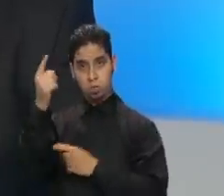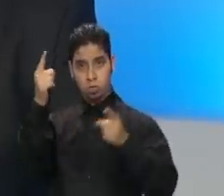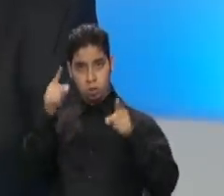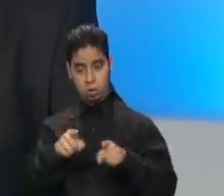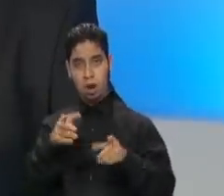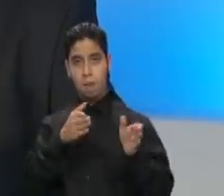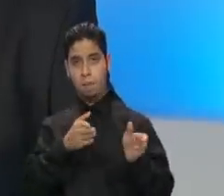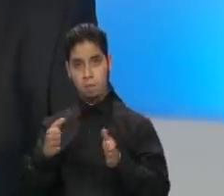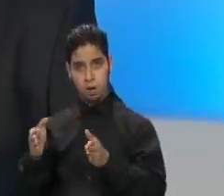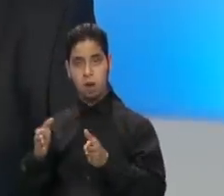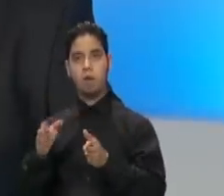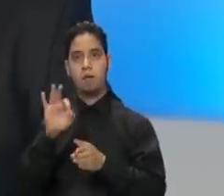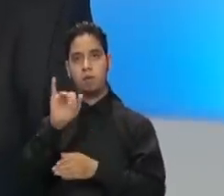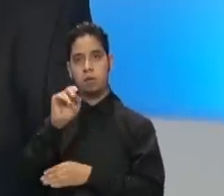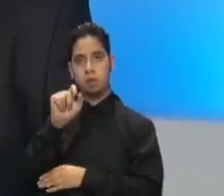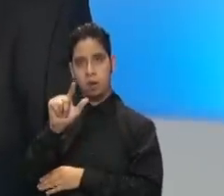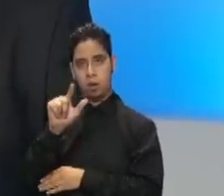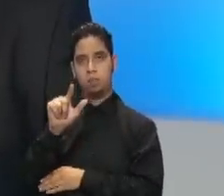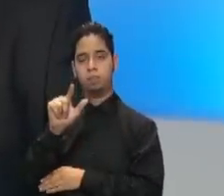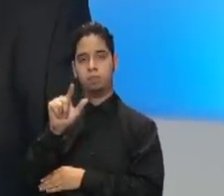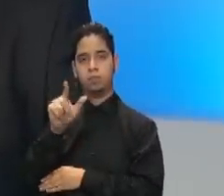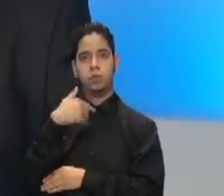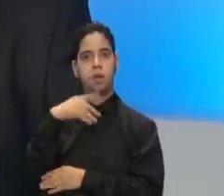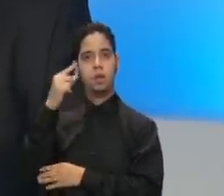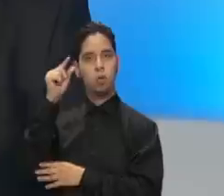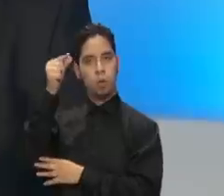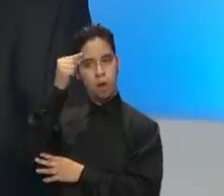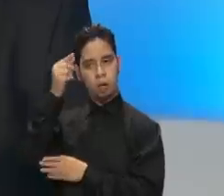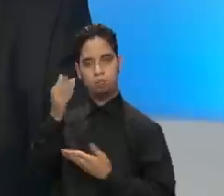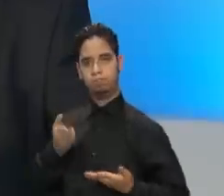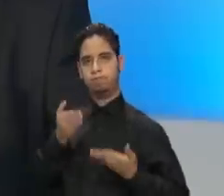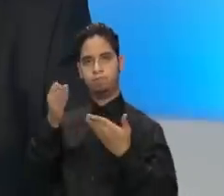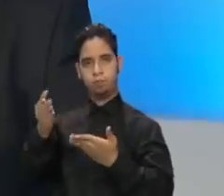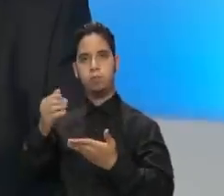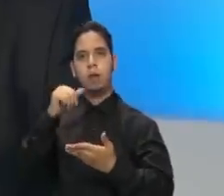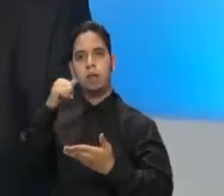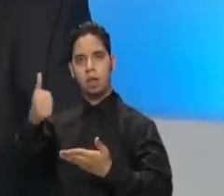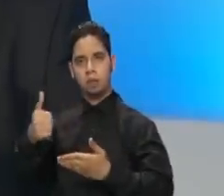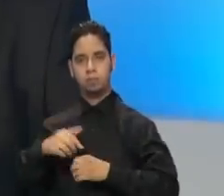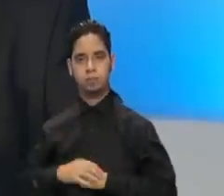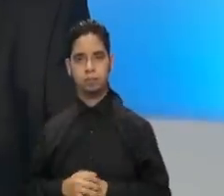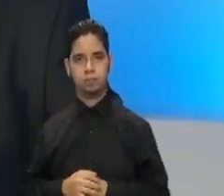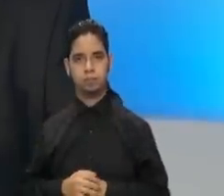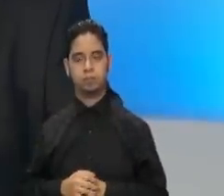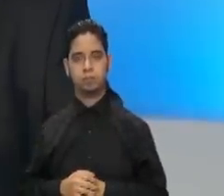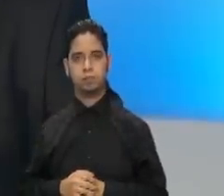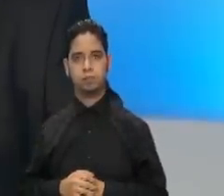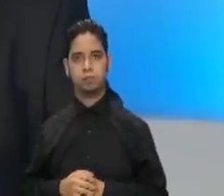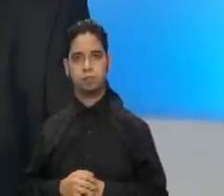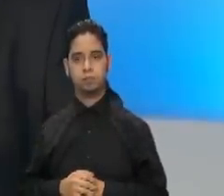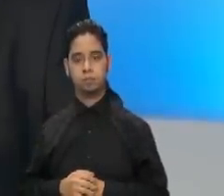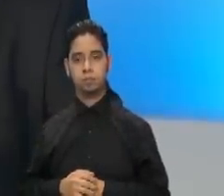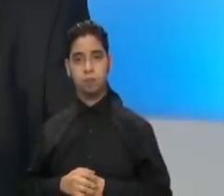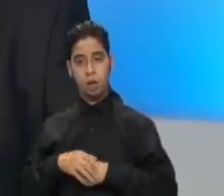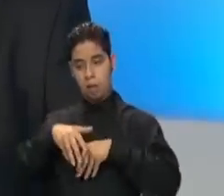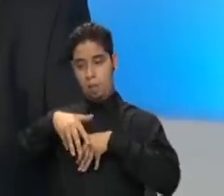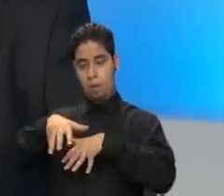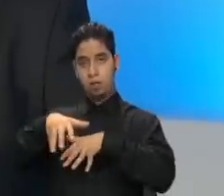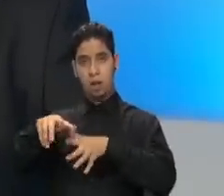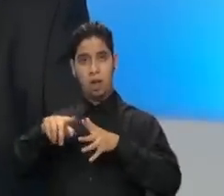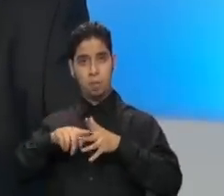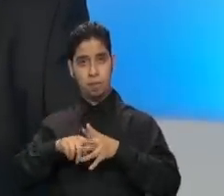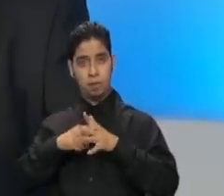el plan de ajuste fiscal que será entregado al gobernador Alejandro García Padilla mañana martes La marcha comenzará en el parque Luis Muñoz Rivera